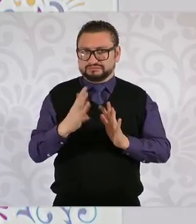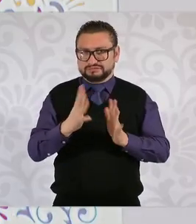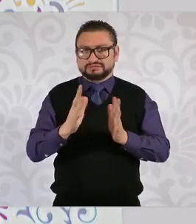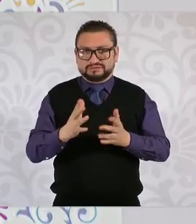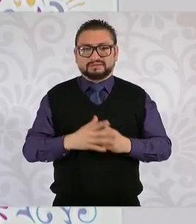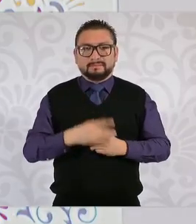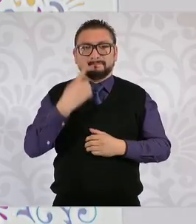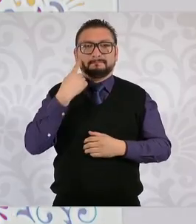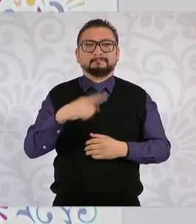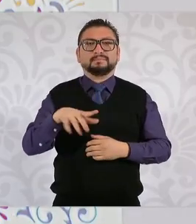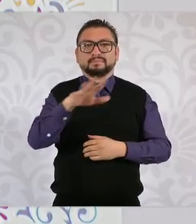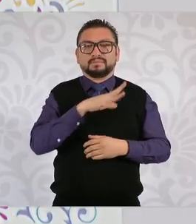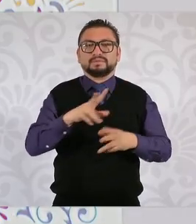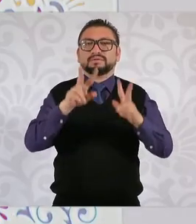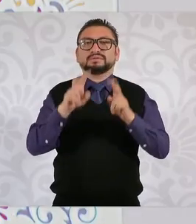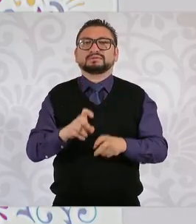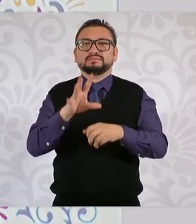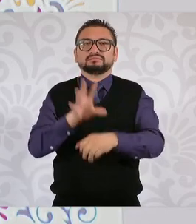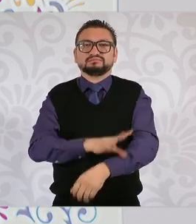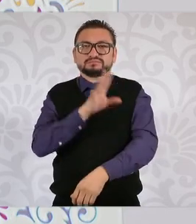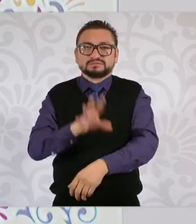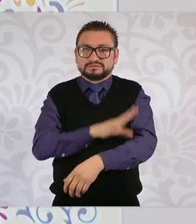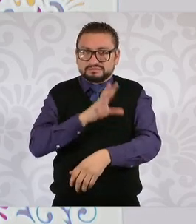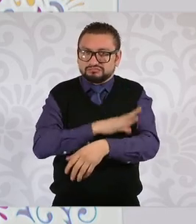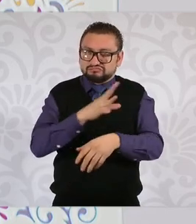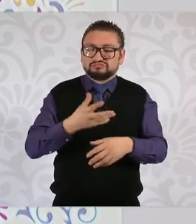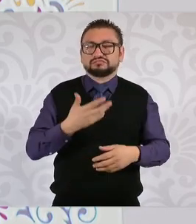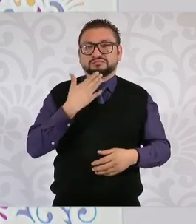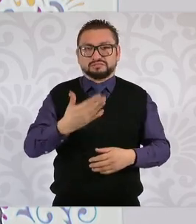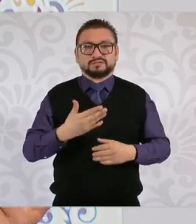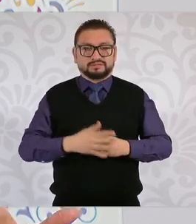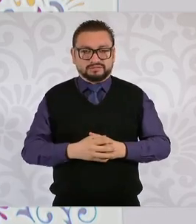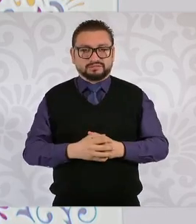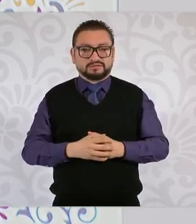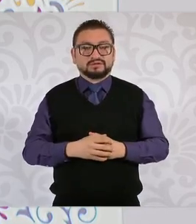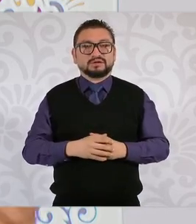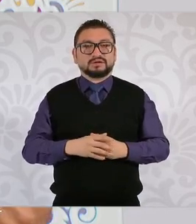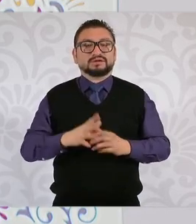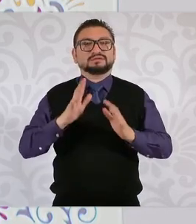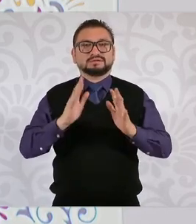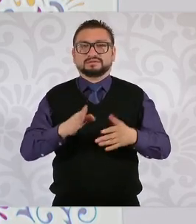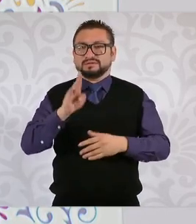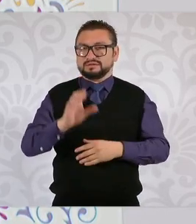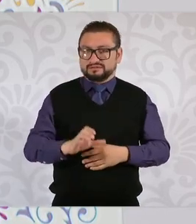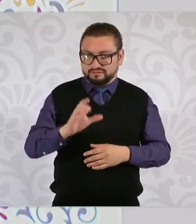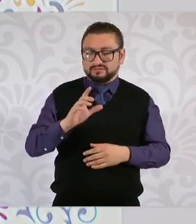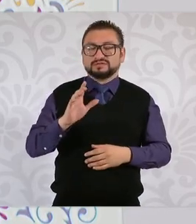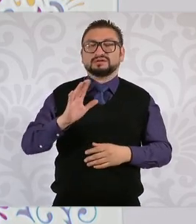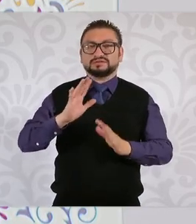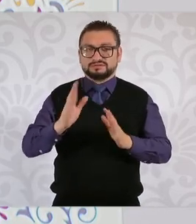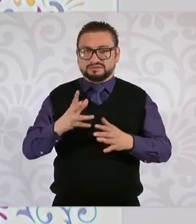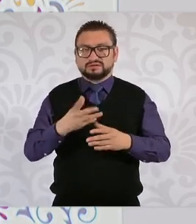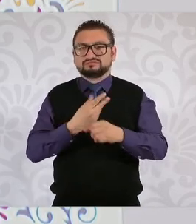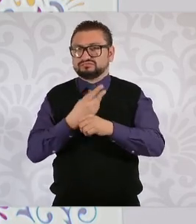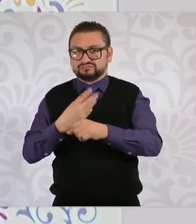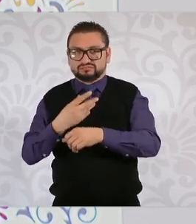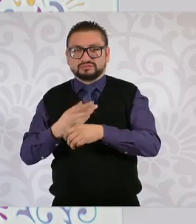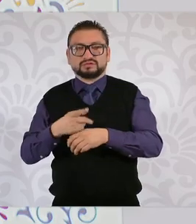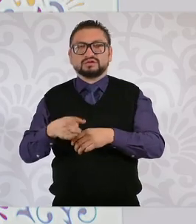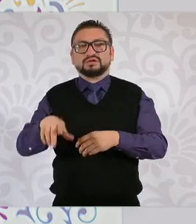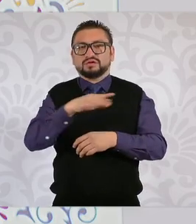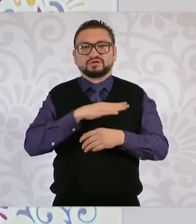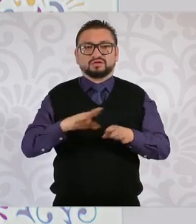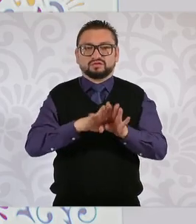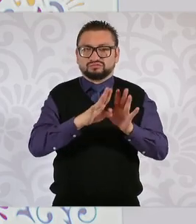para generación eléctrica, se hizo también vinculado con Baja California la nueva línea de alta tensión que permite el